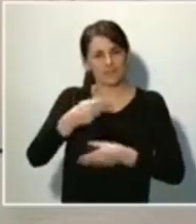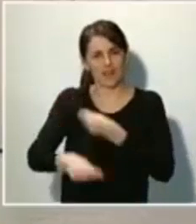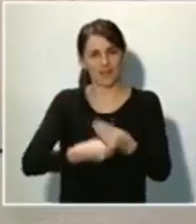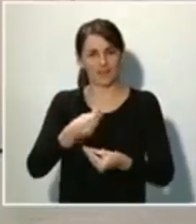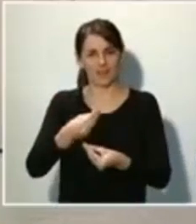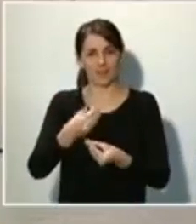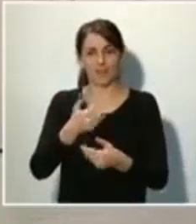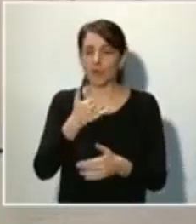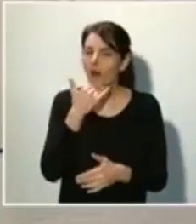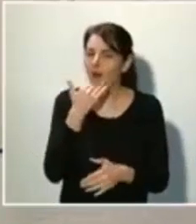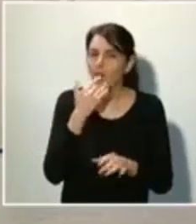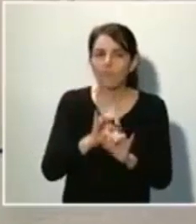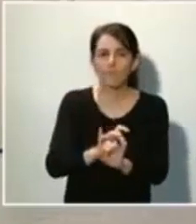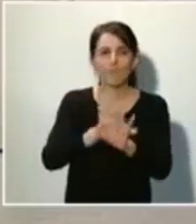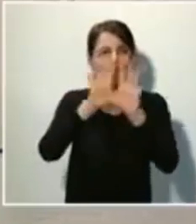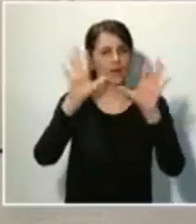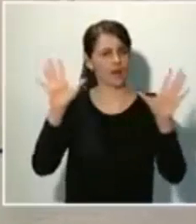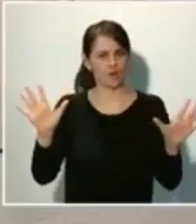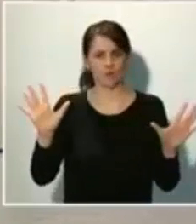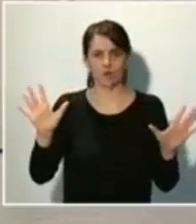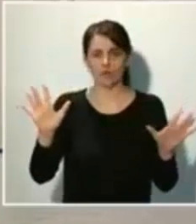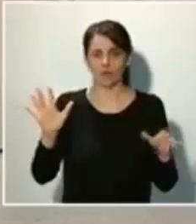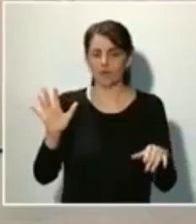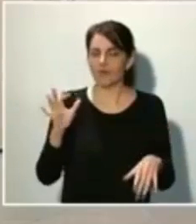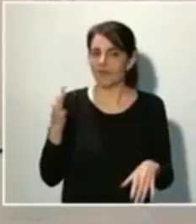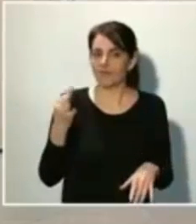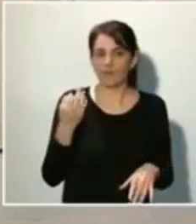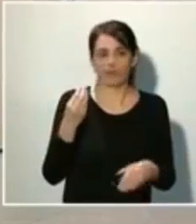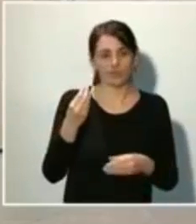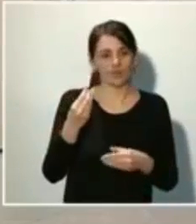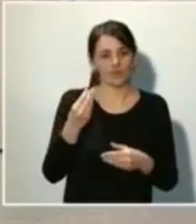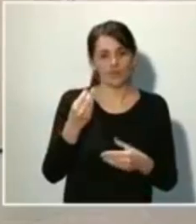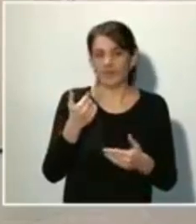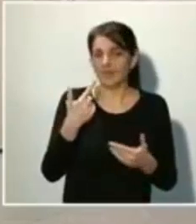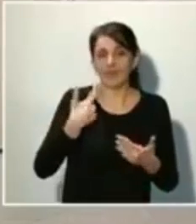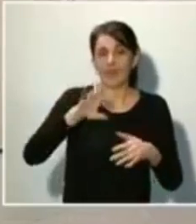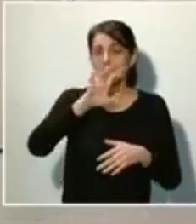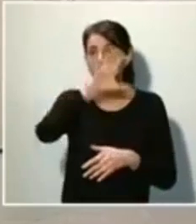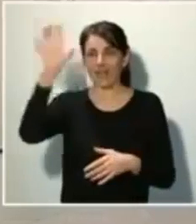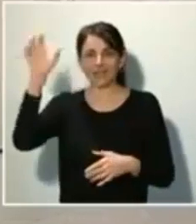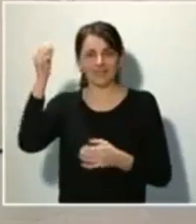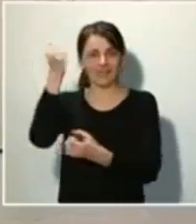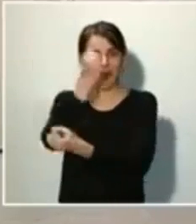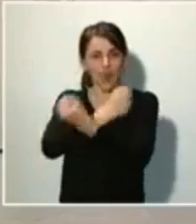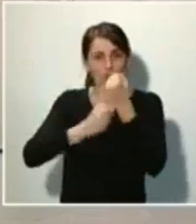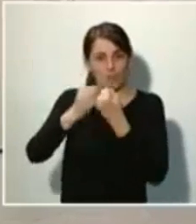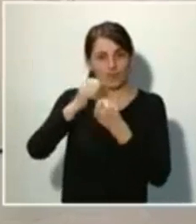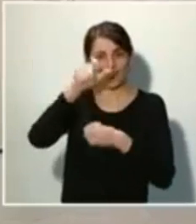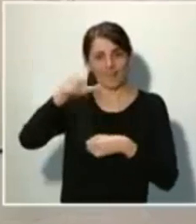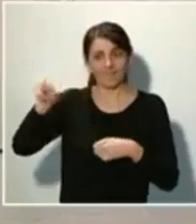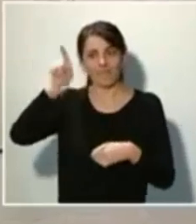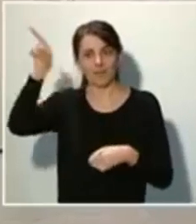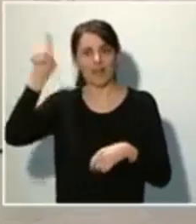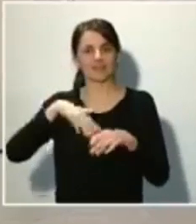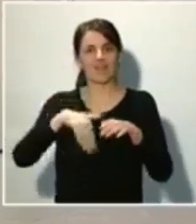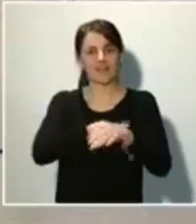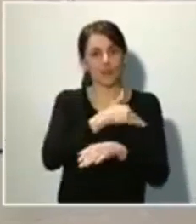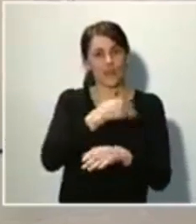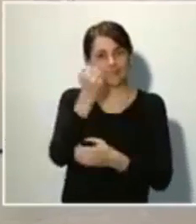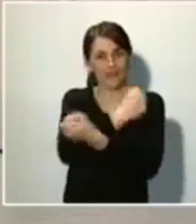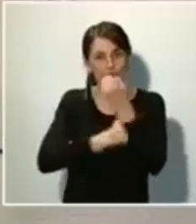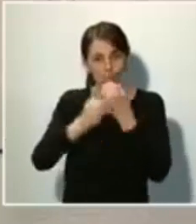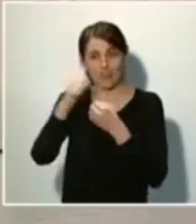imprescindible, tal y como están diciendo economistas de todos los países y de diferentes escuelas económicas, responder a esta situación